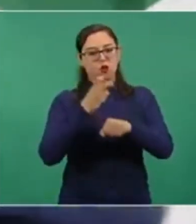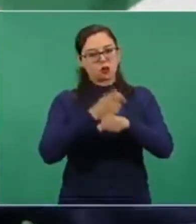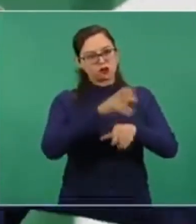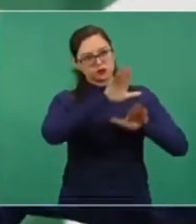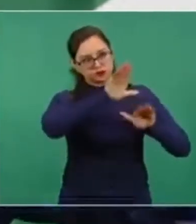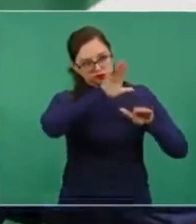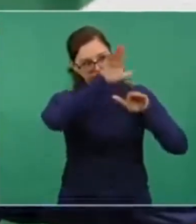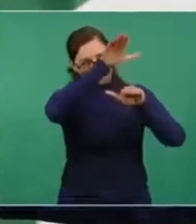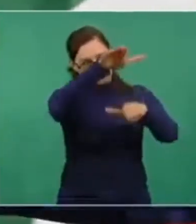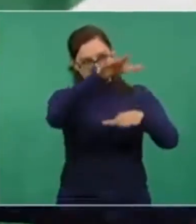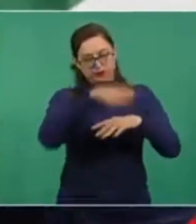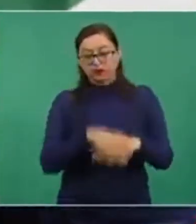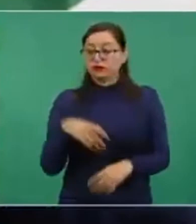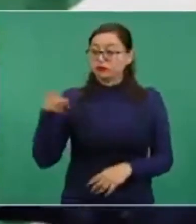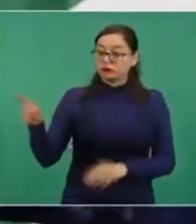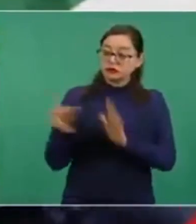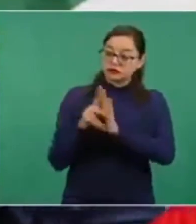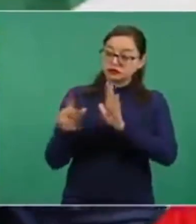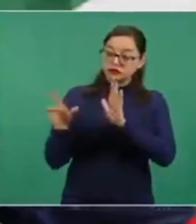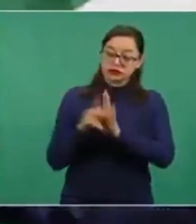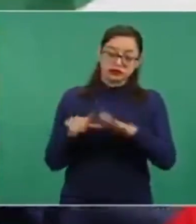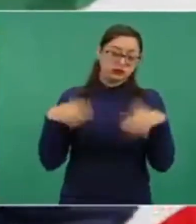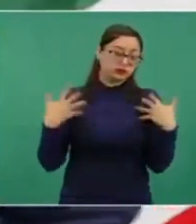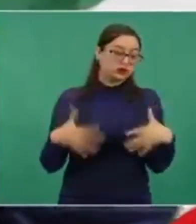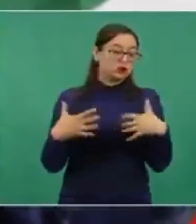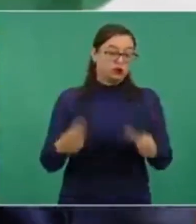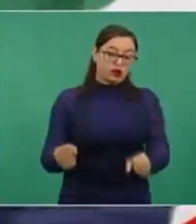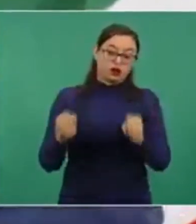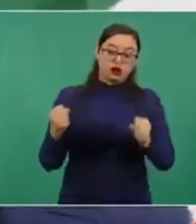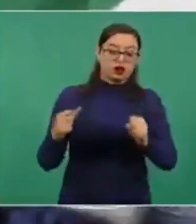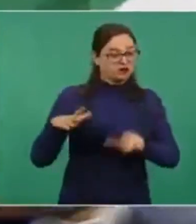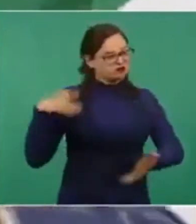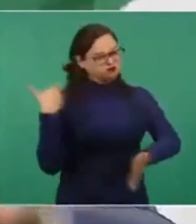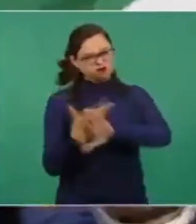él reformó una campaña en contra.